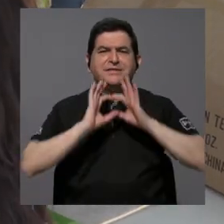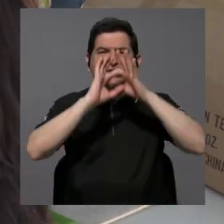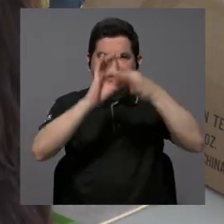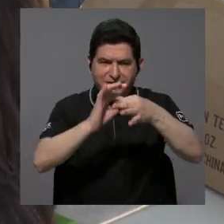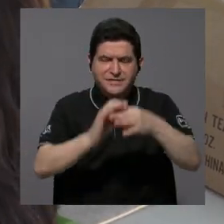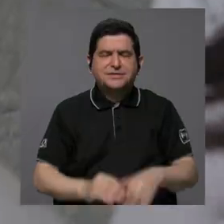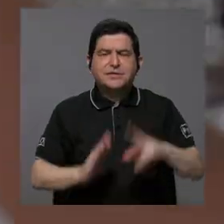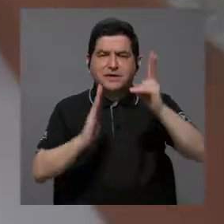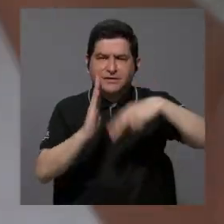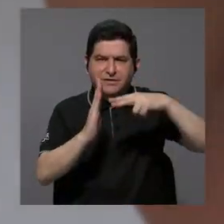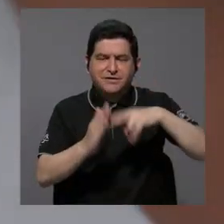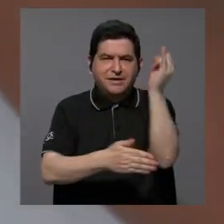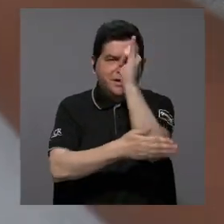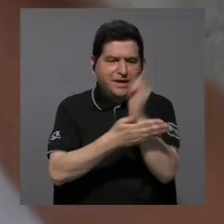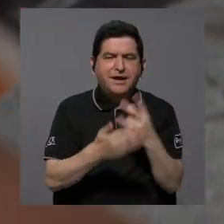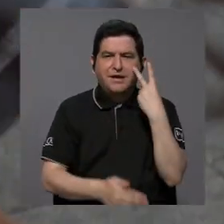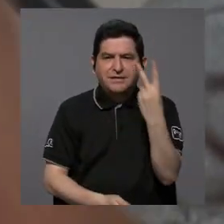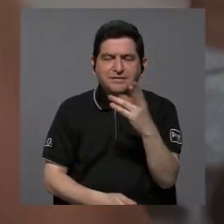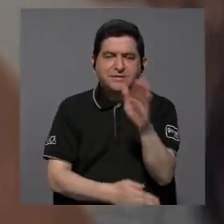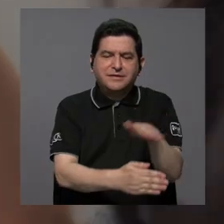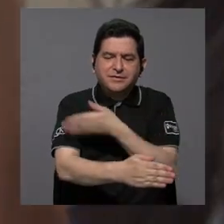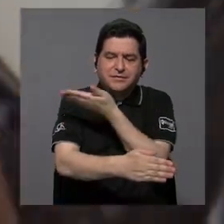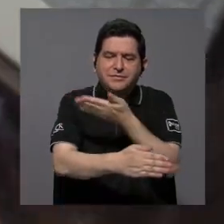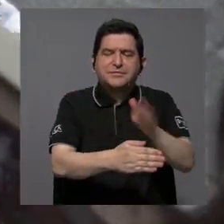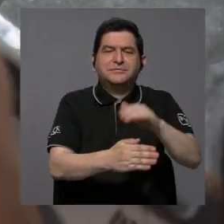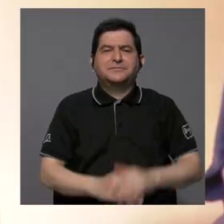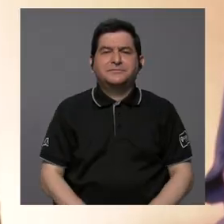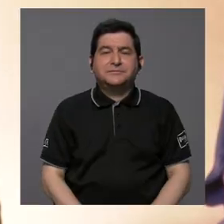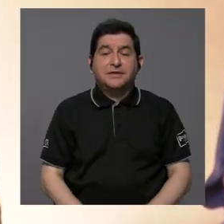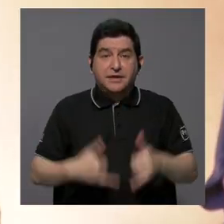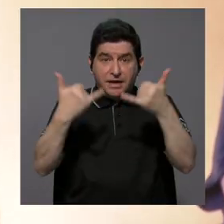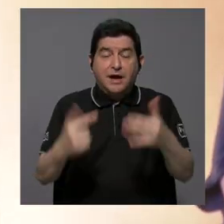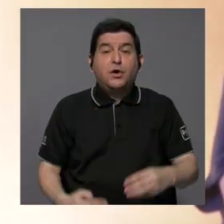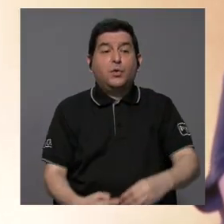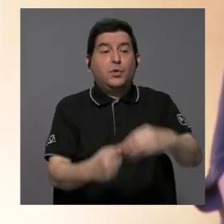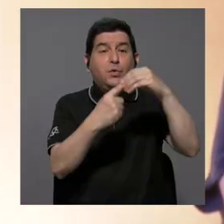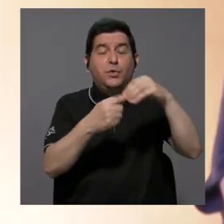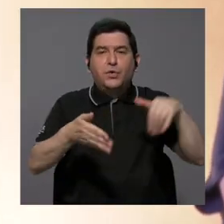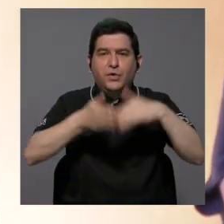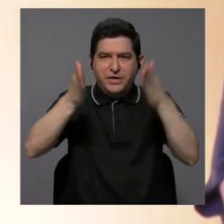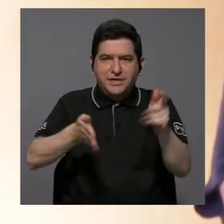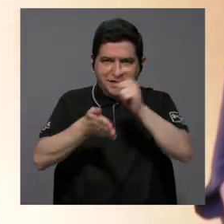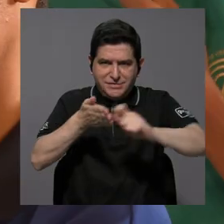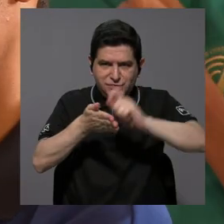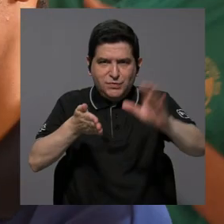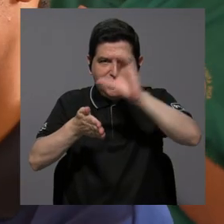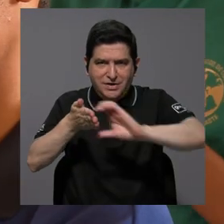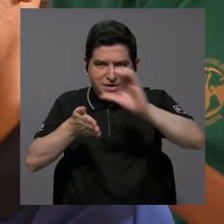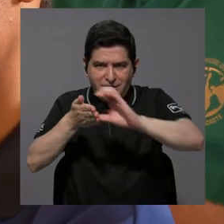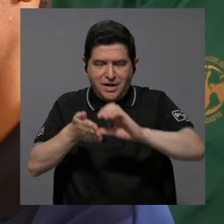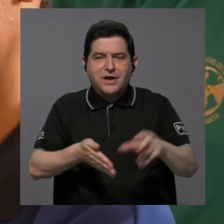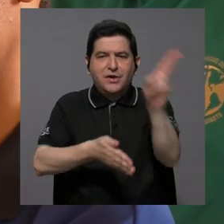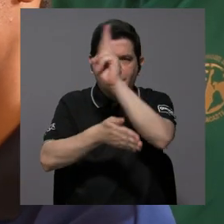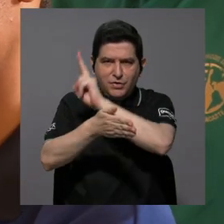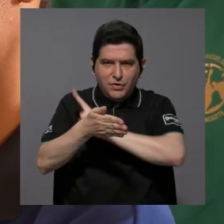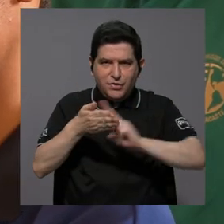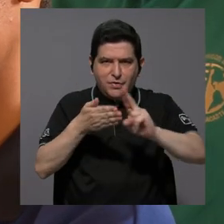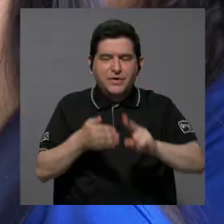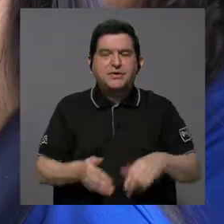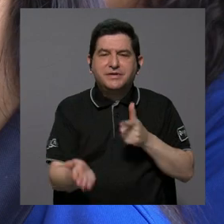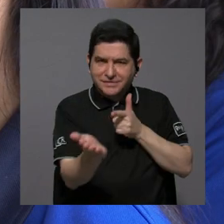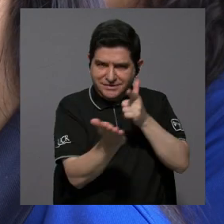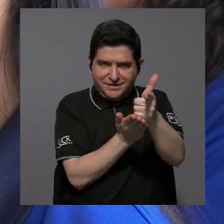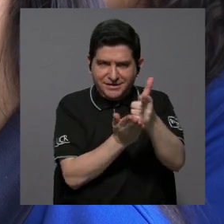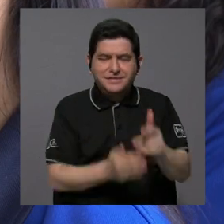con la lectura, artes visuales y música. Esta vez, principalmente estudiantes de escuelas, colegios y universidades de Liberia